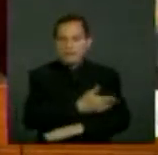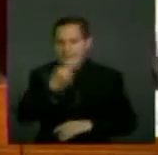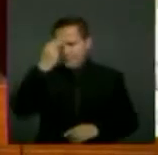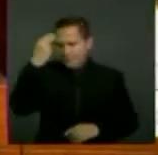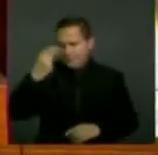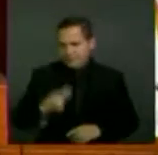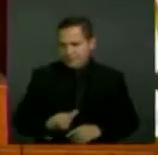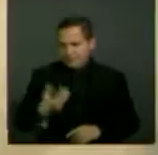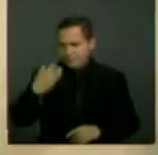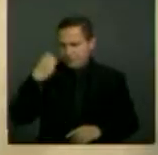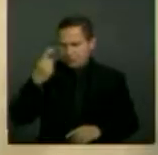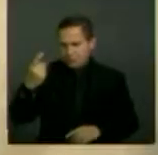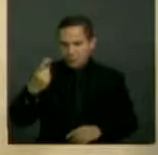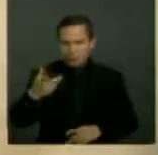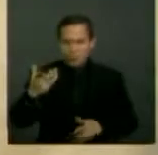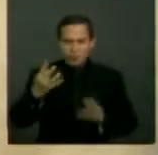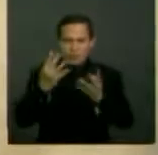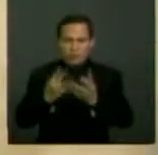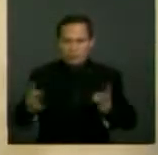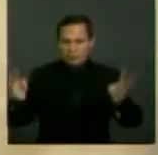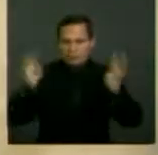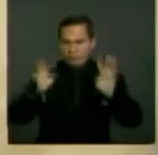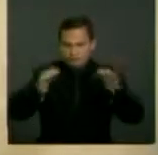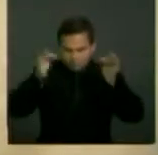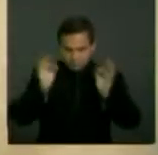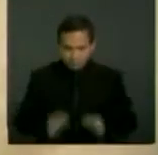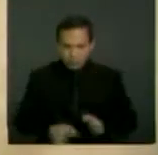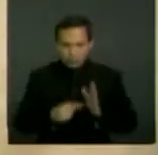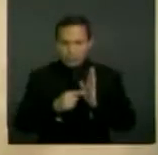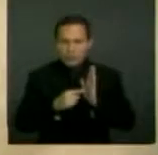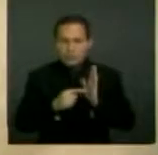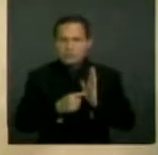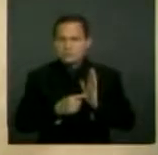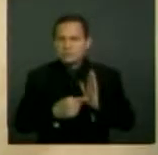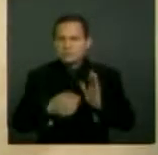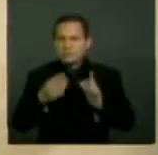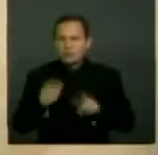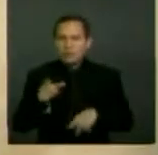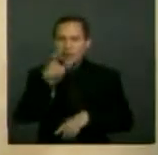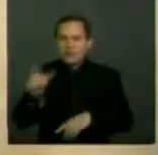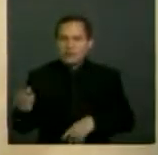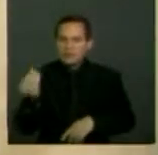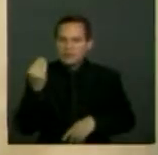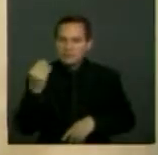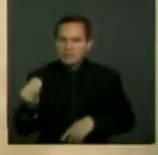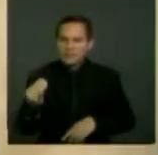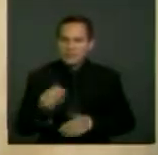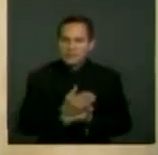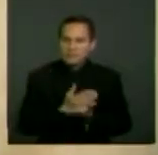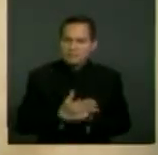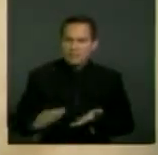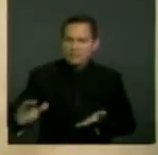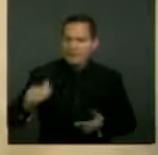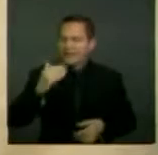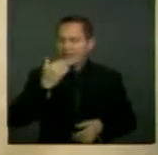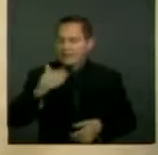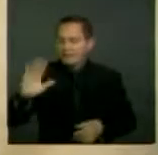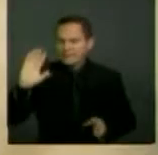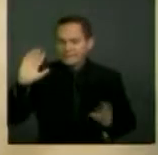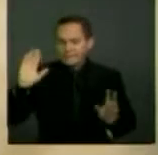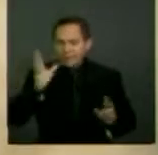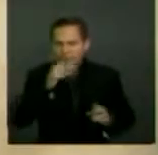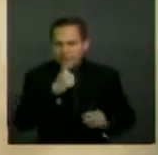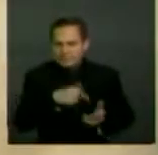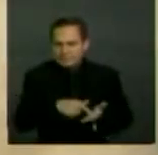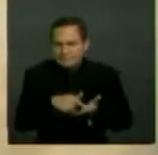hubo en el Congreso, no se identifica una razón específica para excluir a las personas con discapacidad, a pesar de que, por ejemplo, los tipos